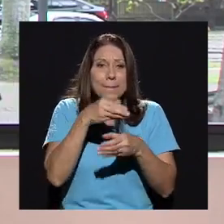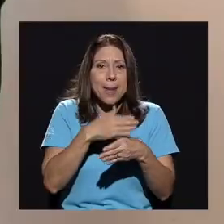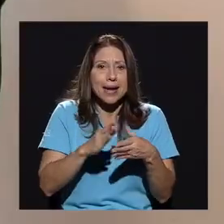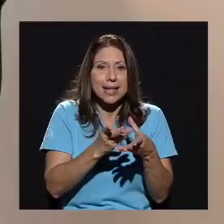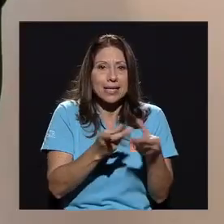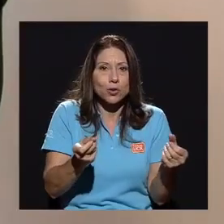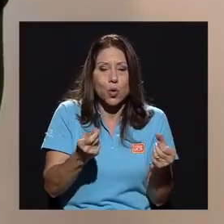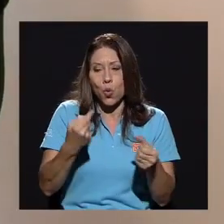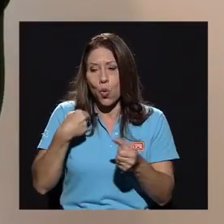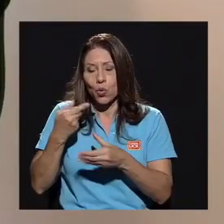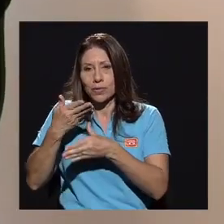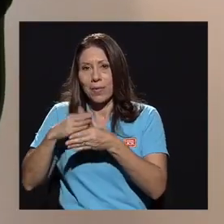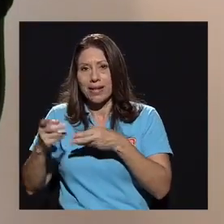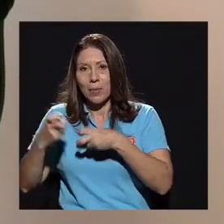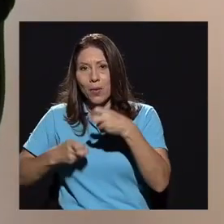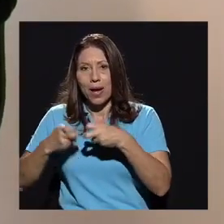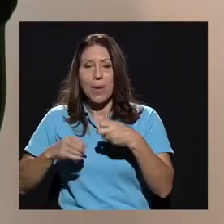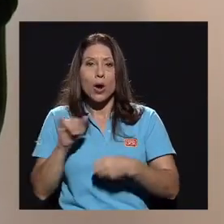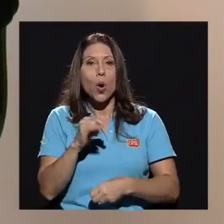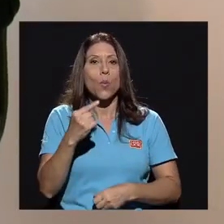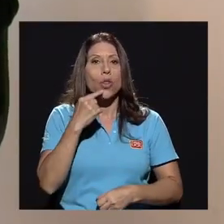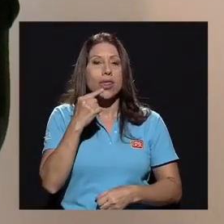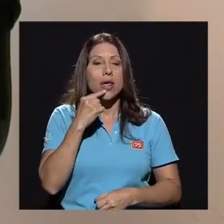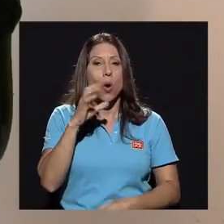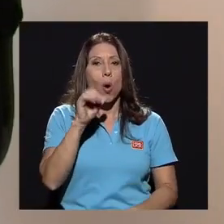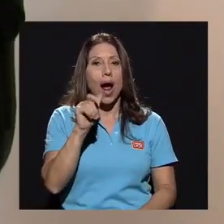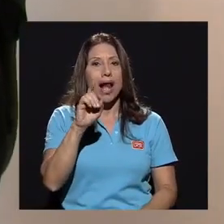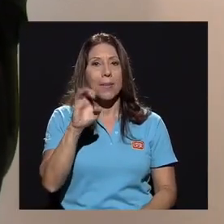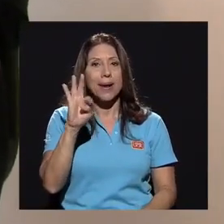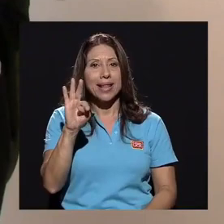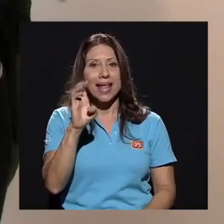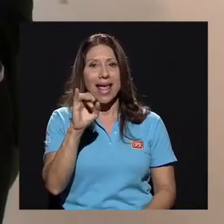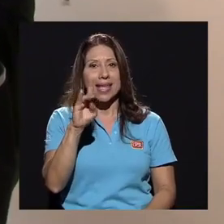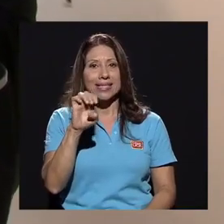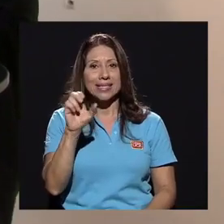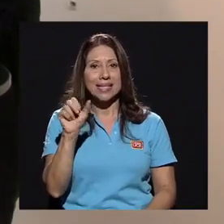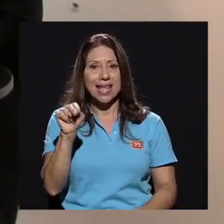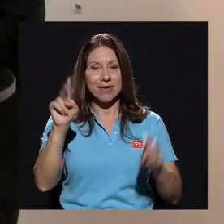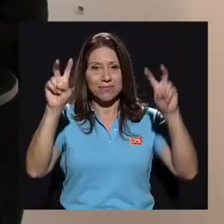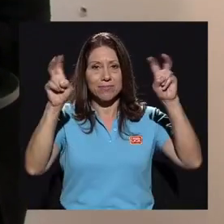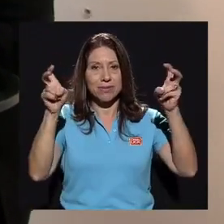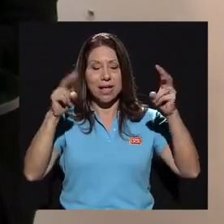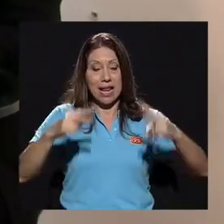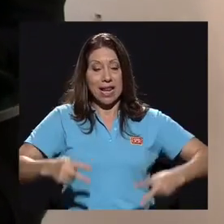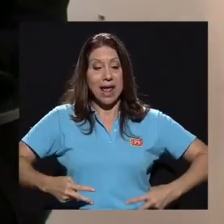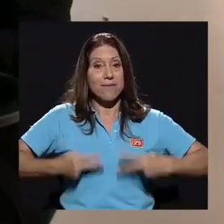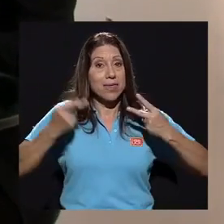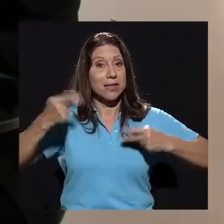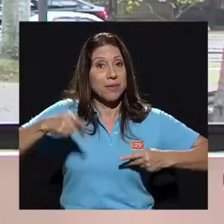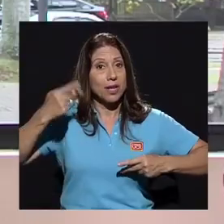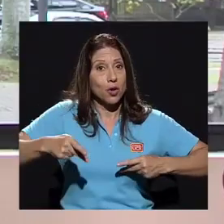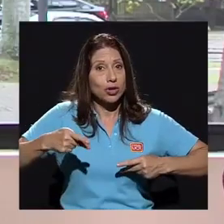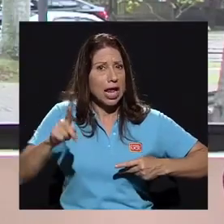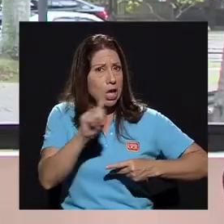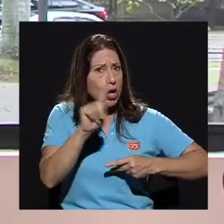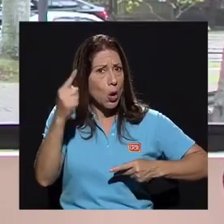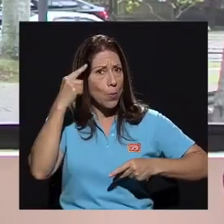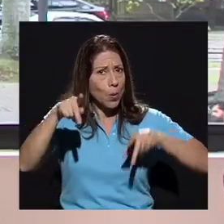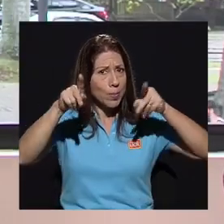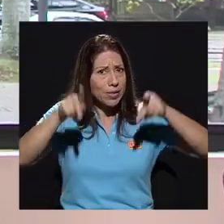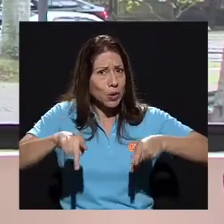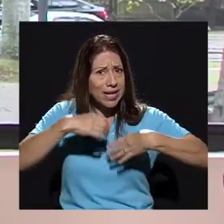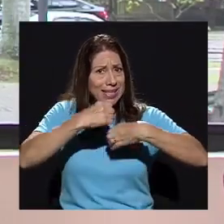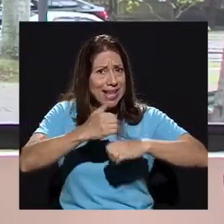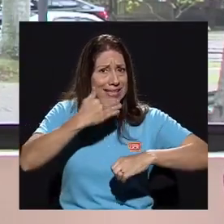problema. Bien dijo Albert Einstein, La vida es peligrosa, no por las personas que hacen el mal, sino por